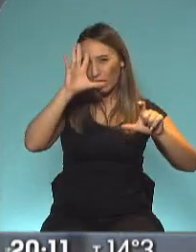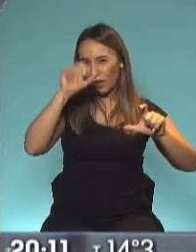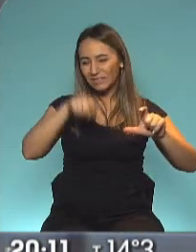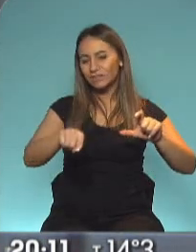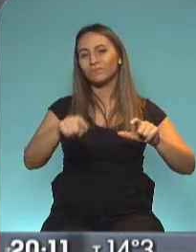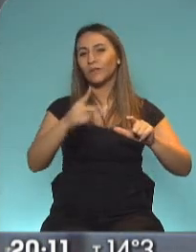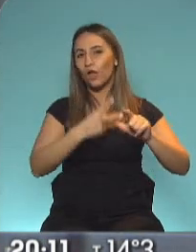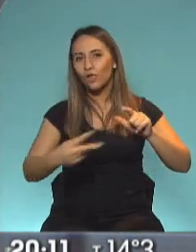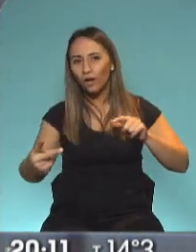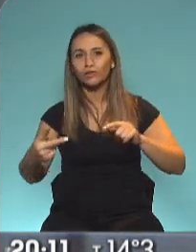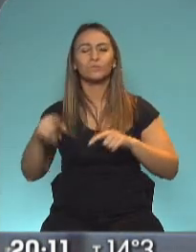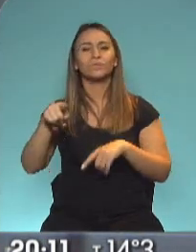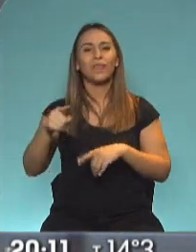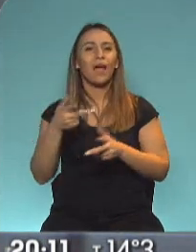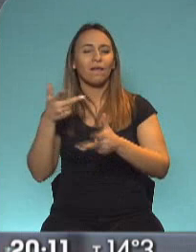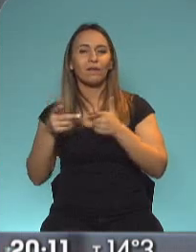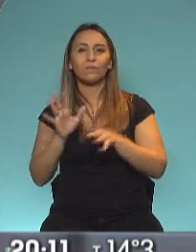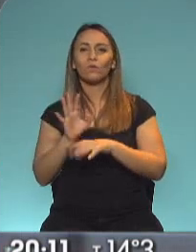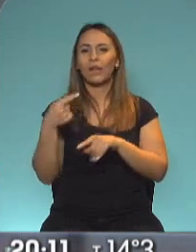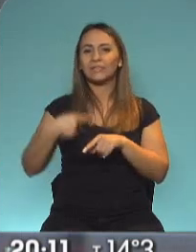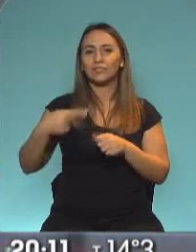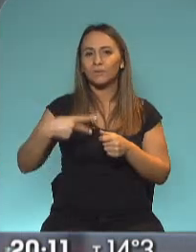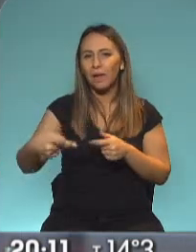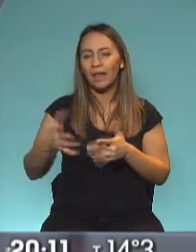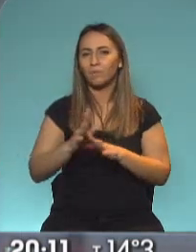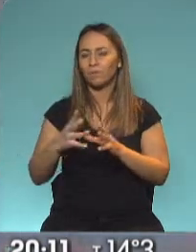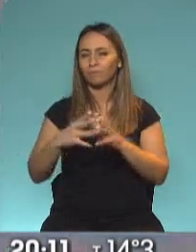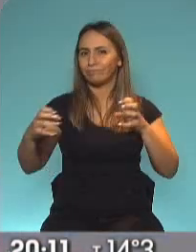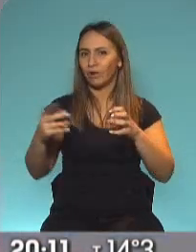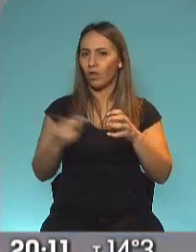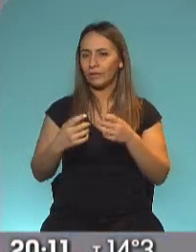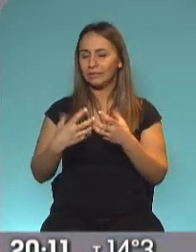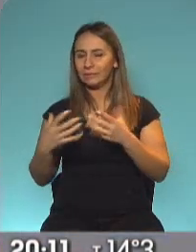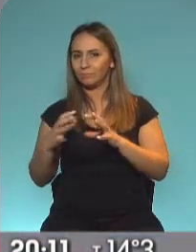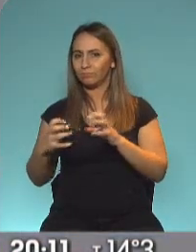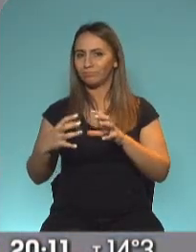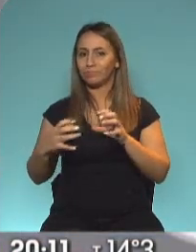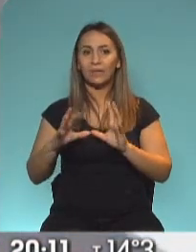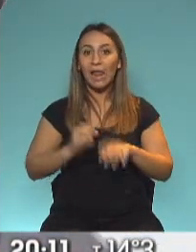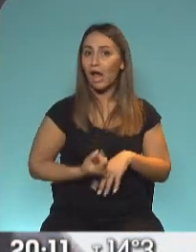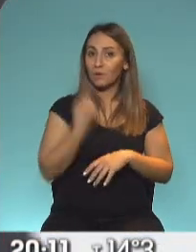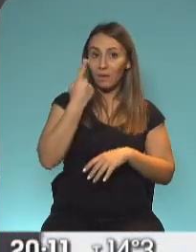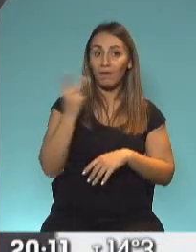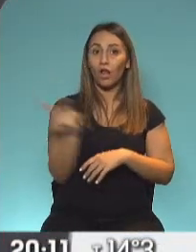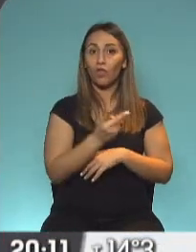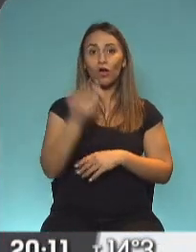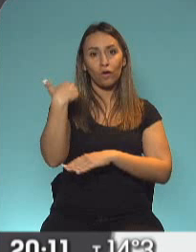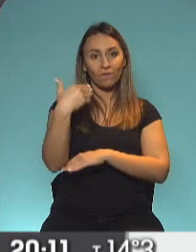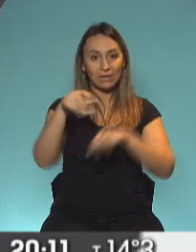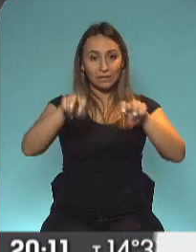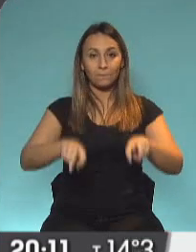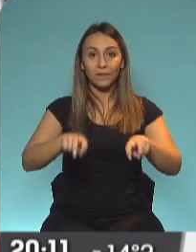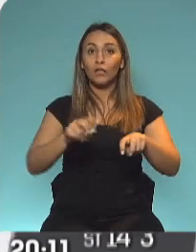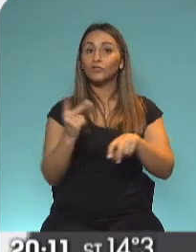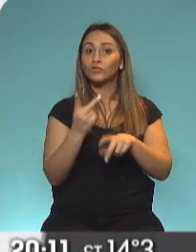se habló en una semana de ristideces entre ambos? Se juntan, se sacan la foto. Creo que es la primera conferencia que dan sin Alberto Fernández. O sea, que esta foto en sí